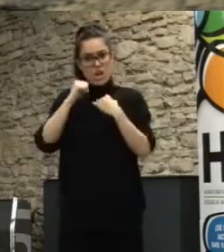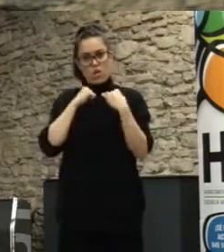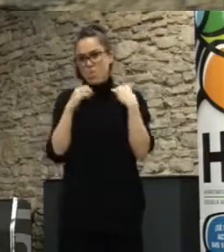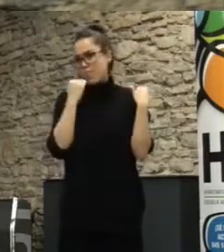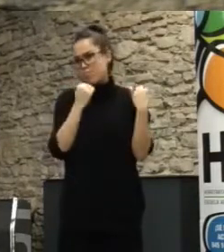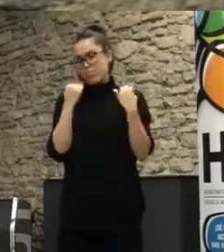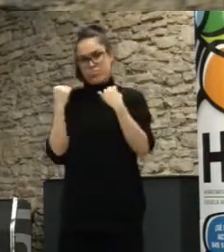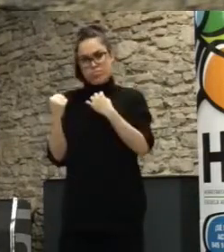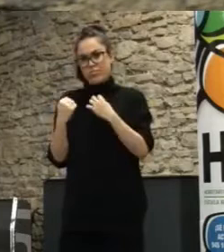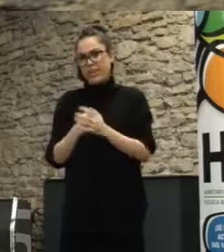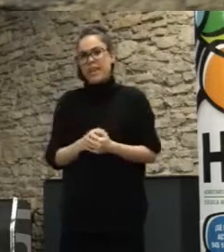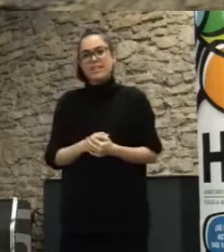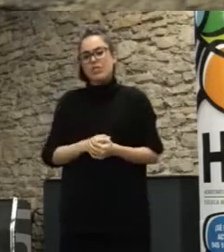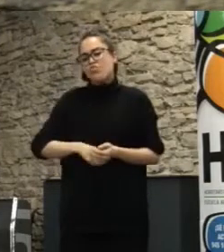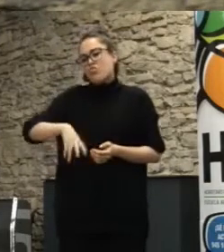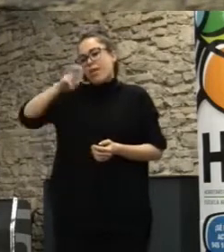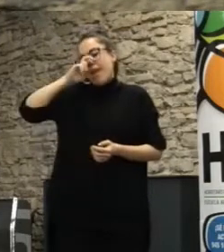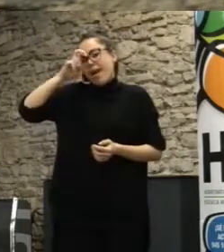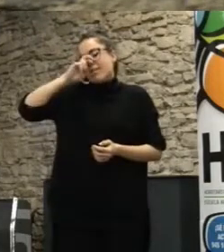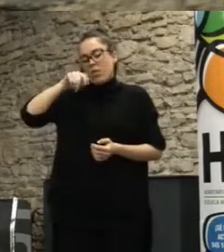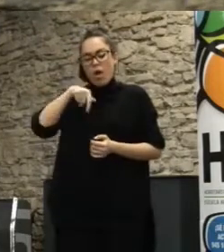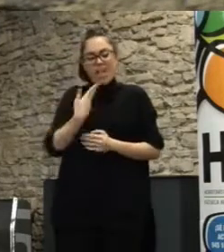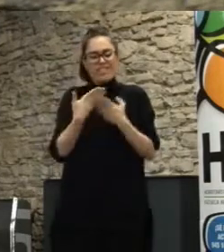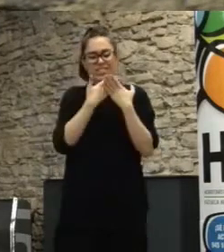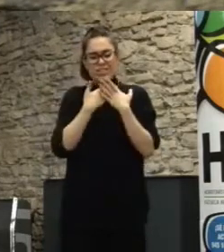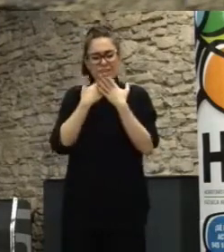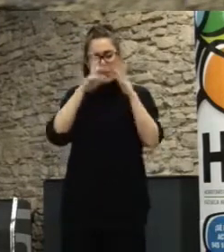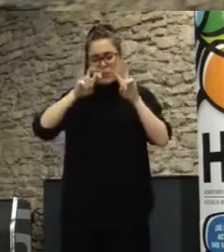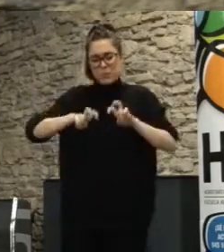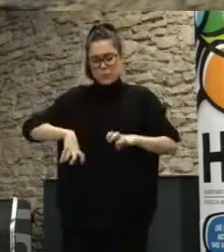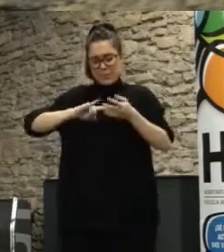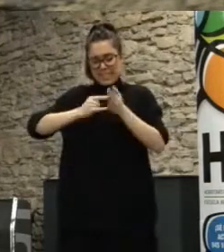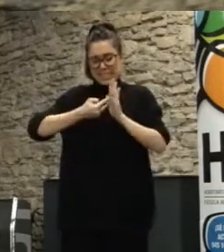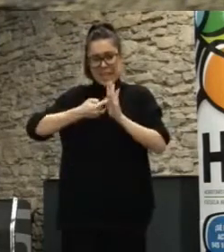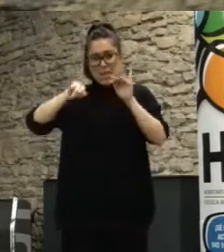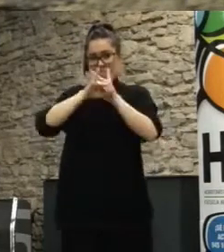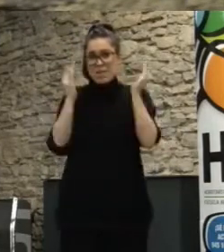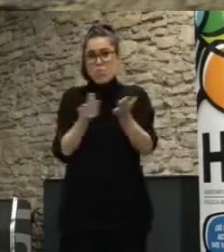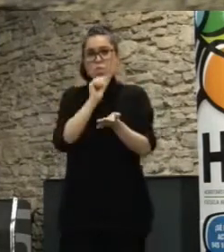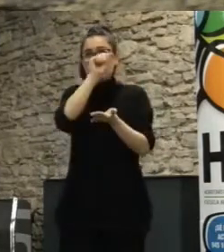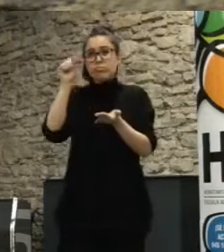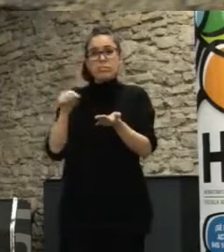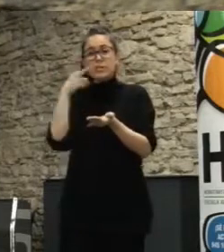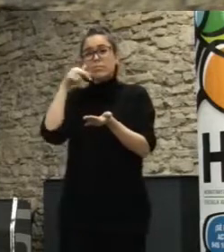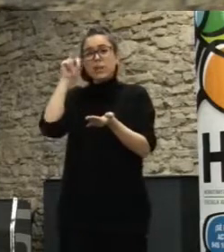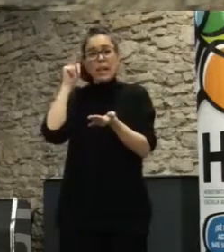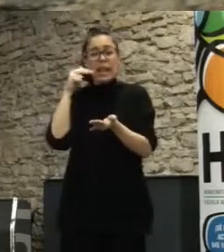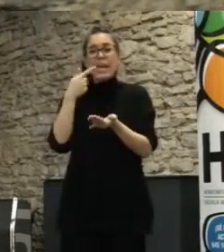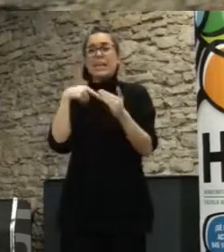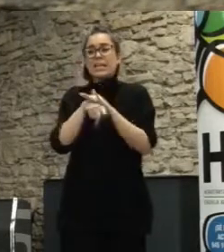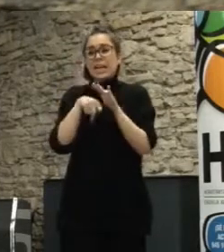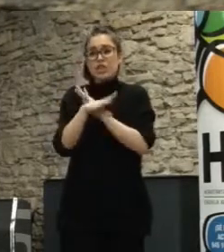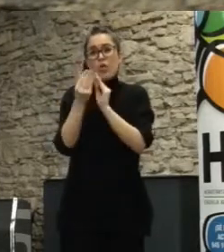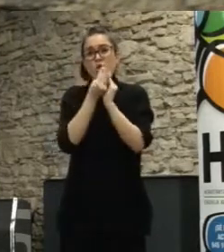clásico de los comunes con casos de estudio y de mecanismos de todo el mundo de gestión comunal de un montón de